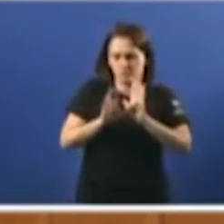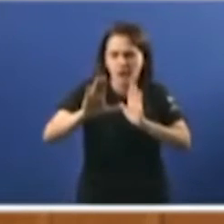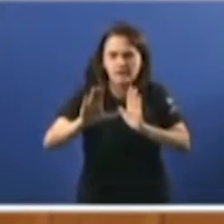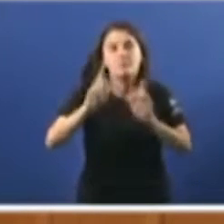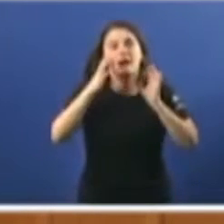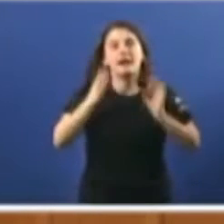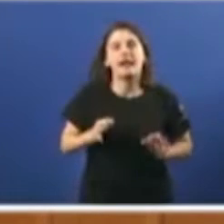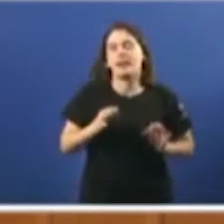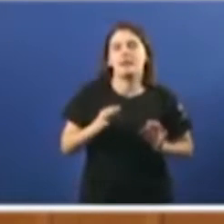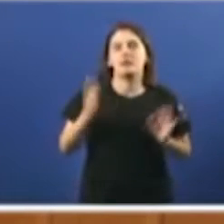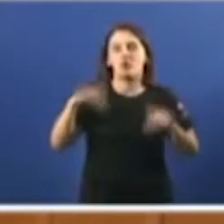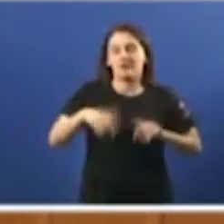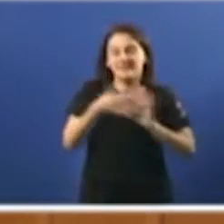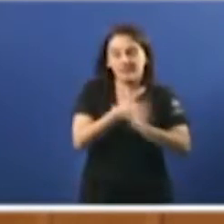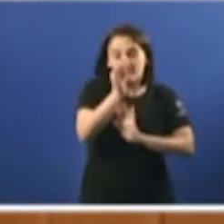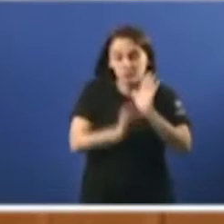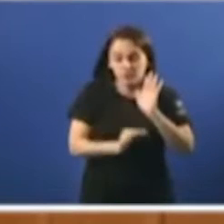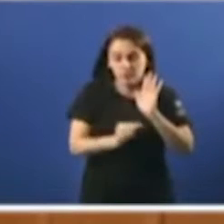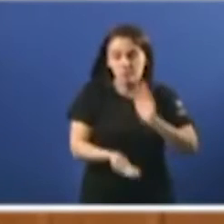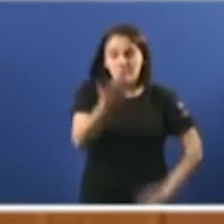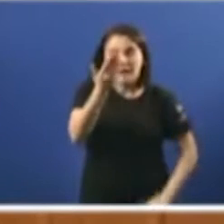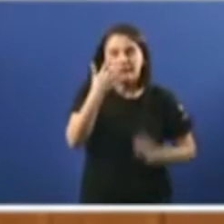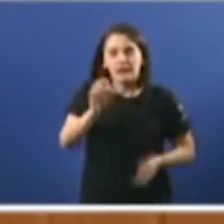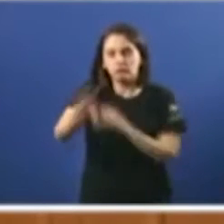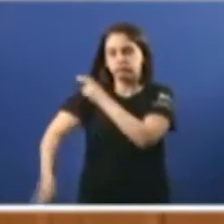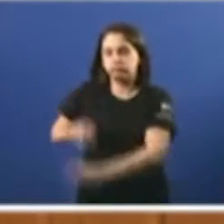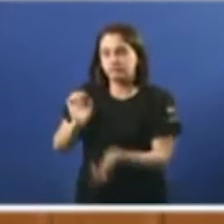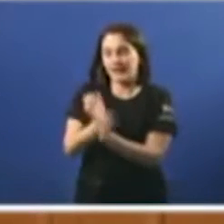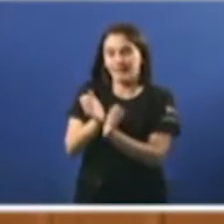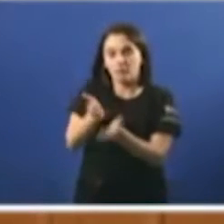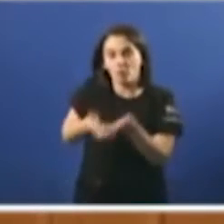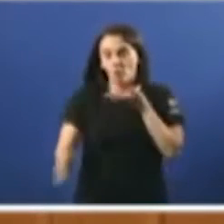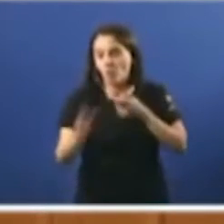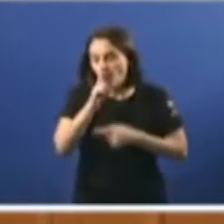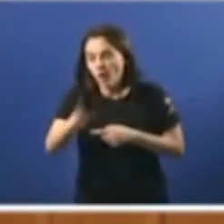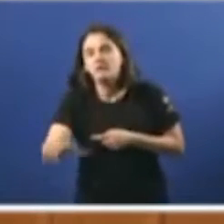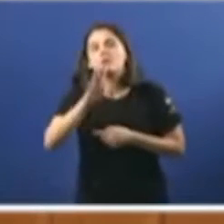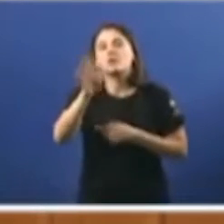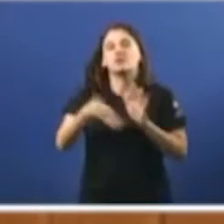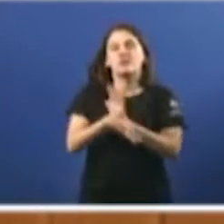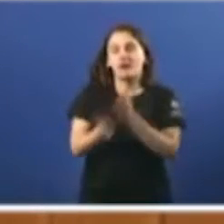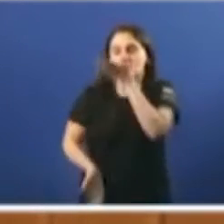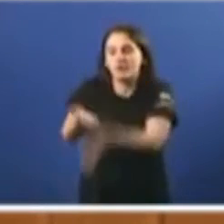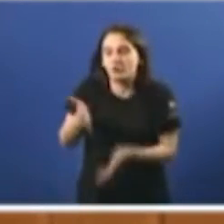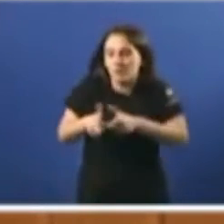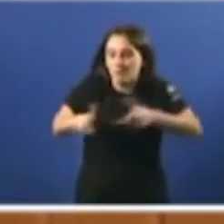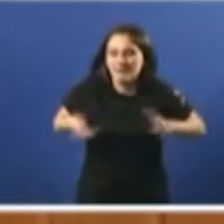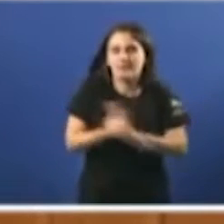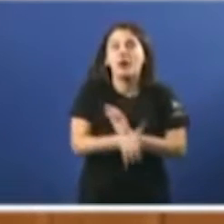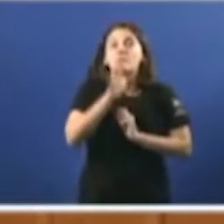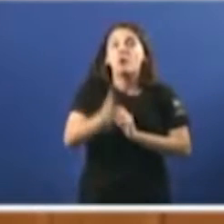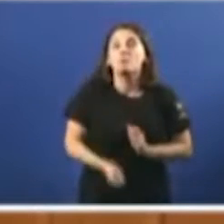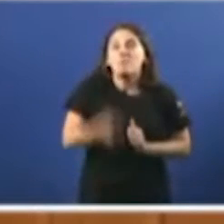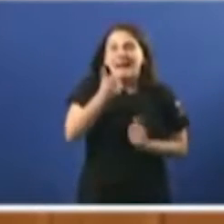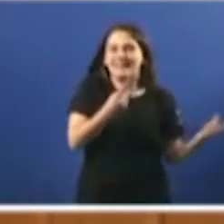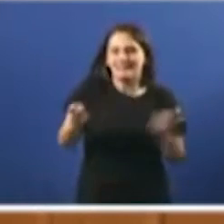Obviando que se aumenta o orzamento con modificacións de crédito longo do ano é porque aumentan as solicitudes, porque hai máis necesidades de